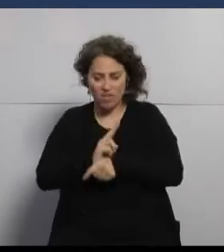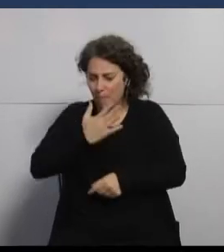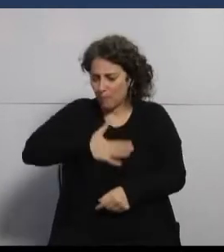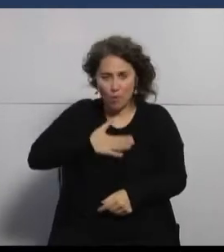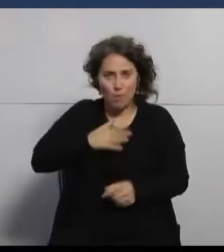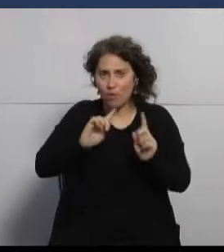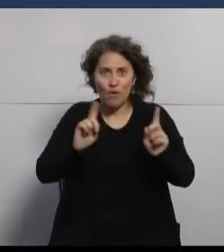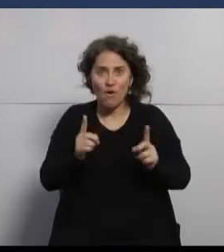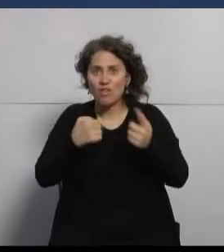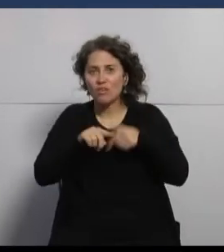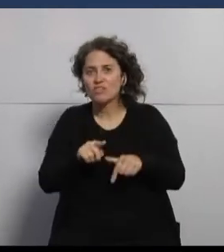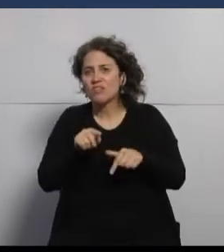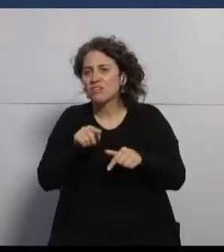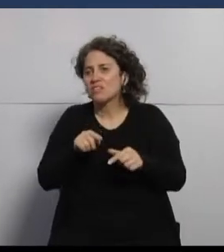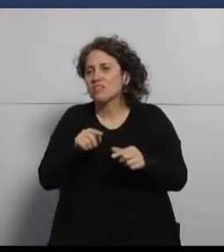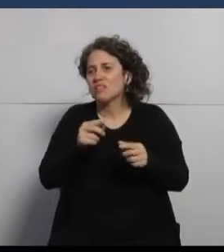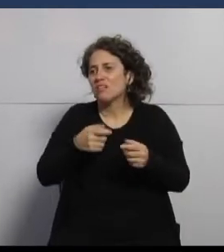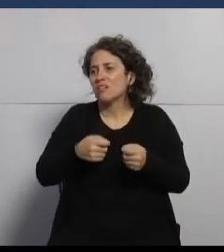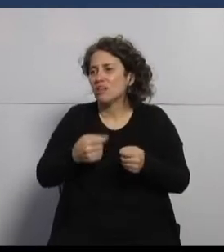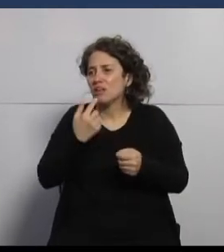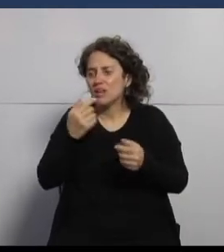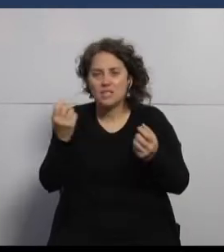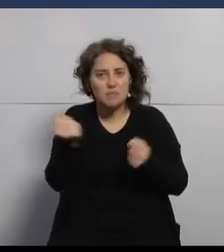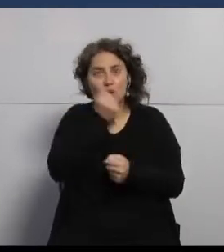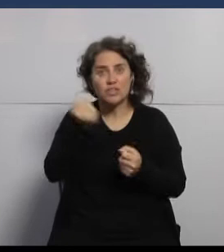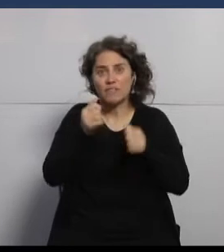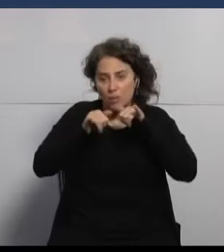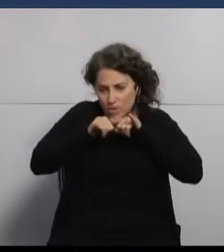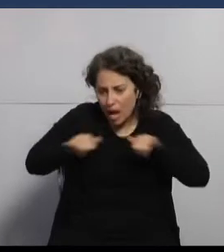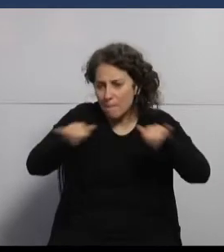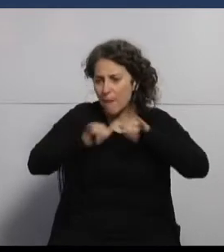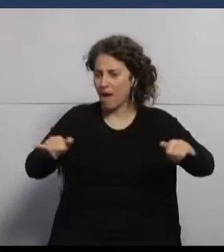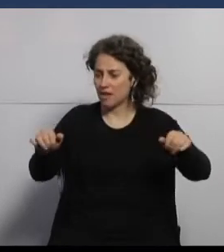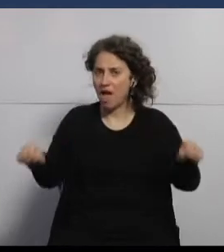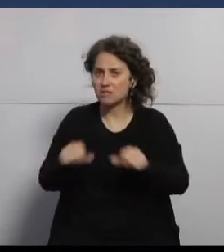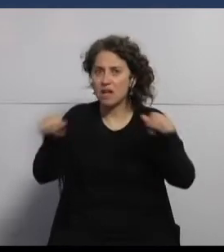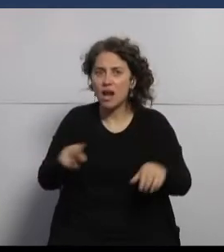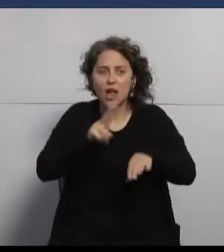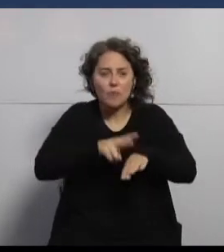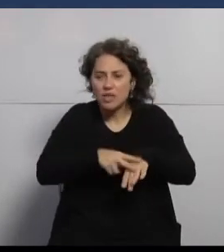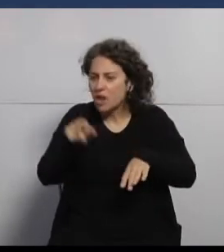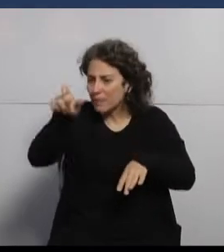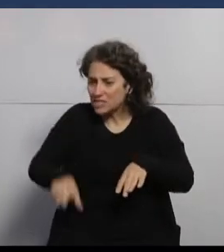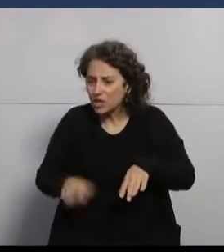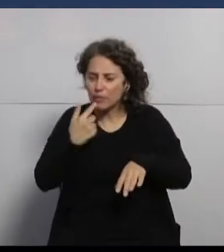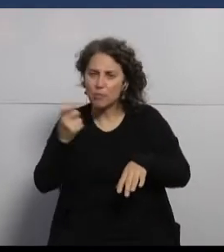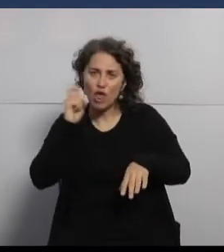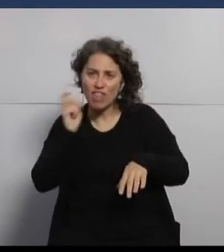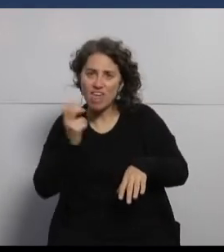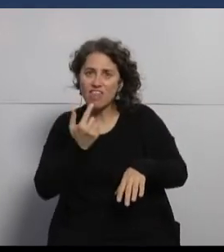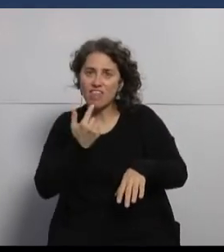de cuidado como entregar papletos, hacer algún tipo de campaña, hacer la recomendación. El paciente con diabetes llega,